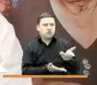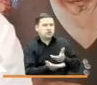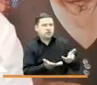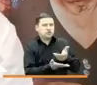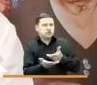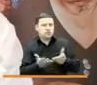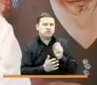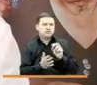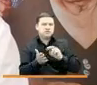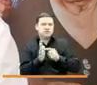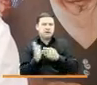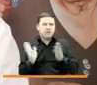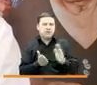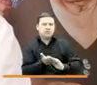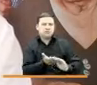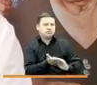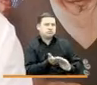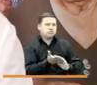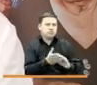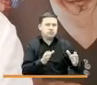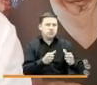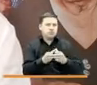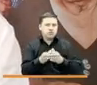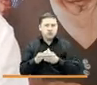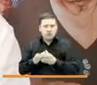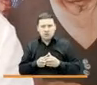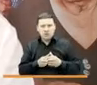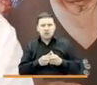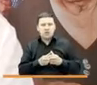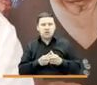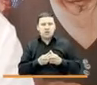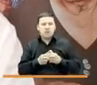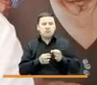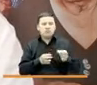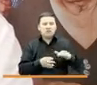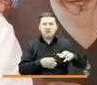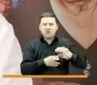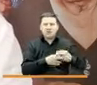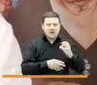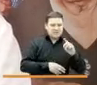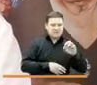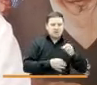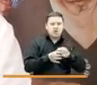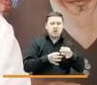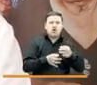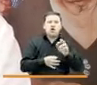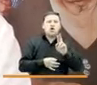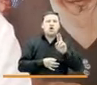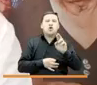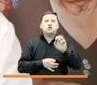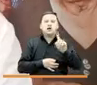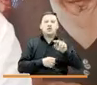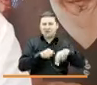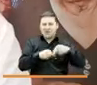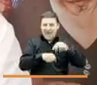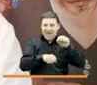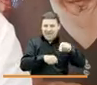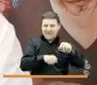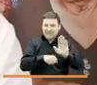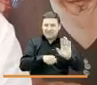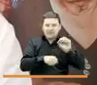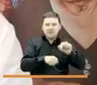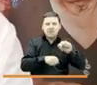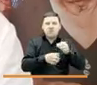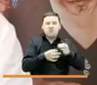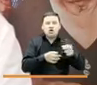poco lo que fue el plan de reparación colectiva del corregimiento de Esmeraldas en el municipio del Rosario Nariño pues doctor